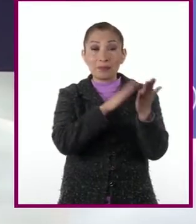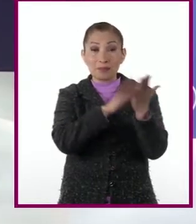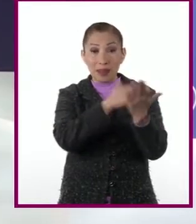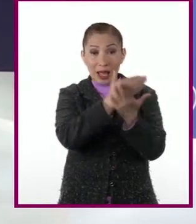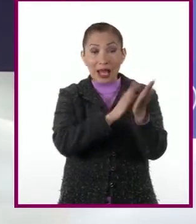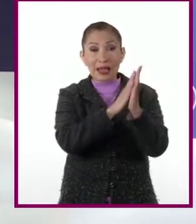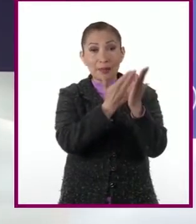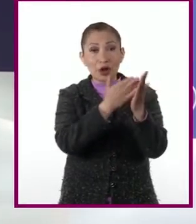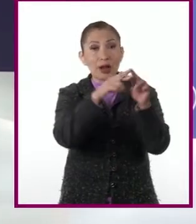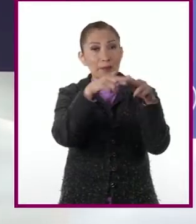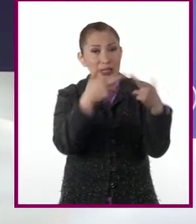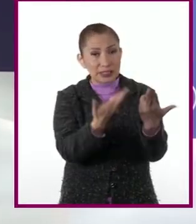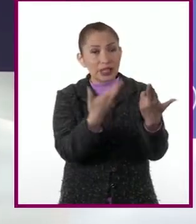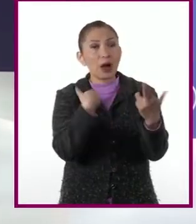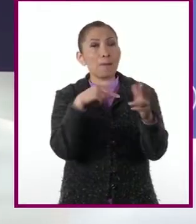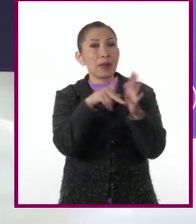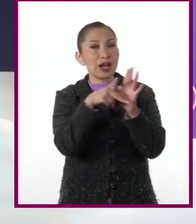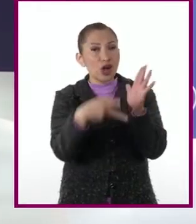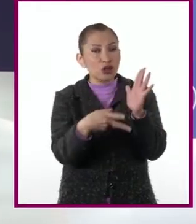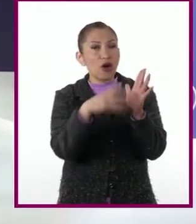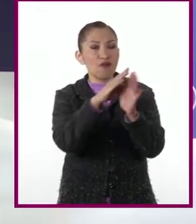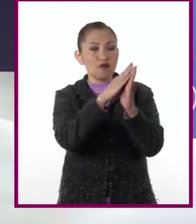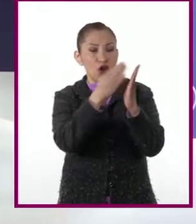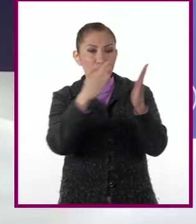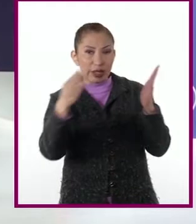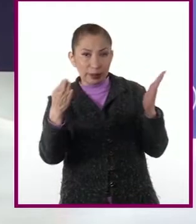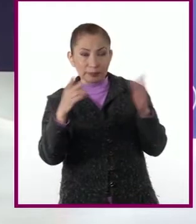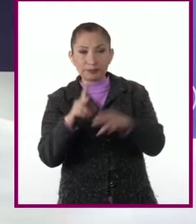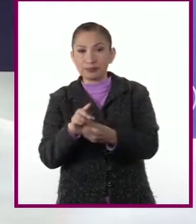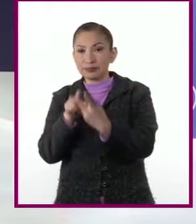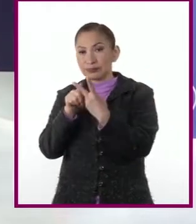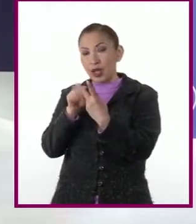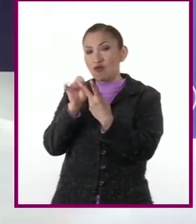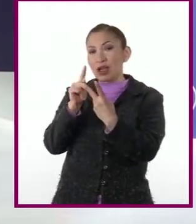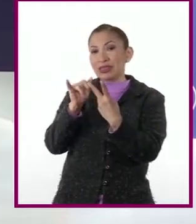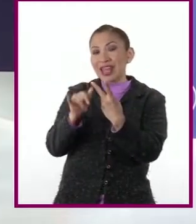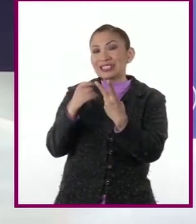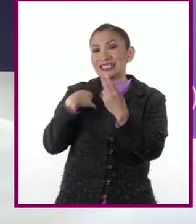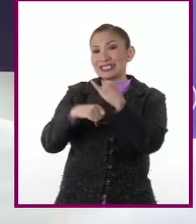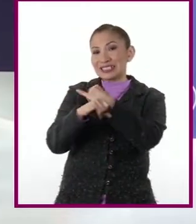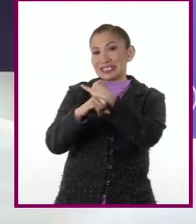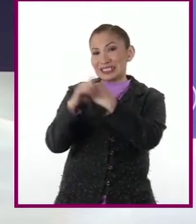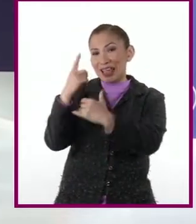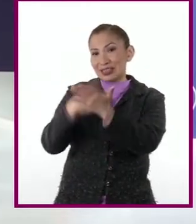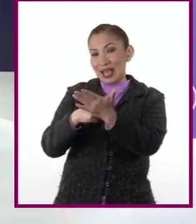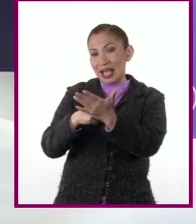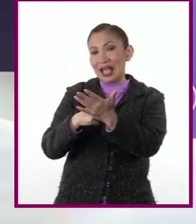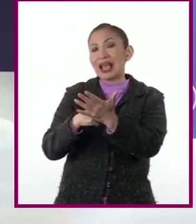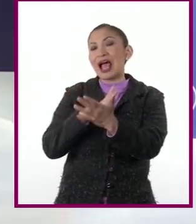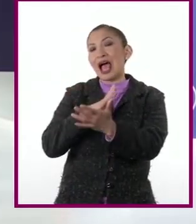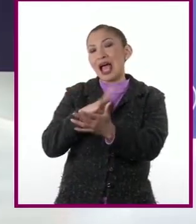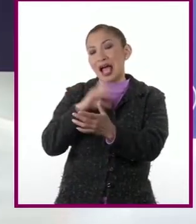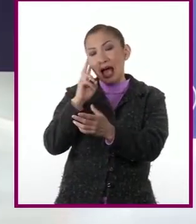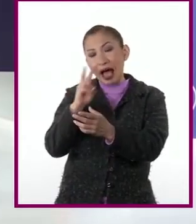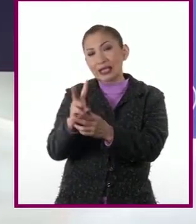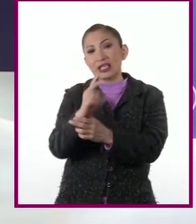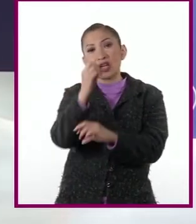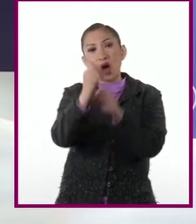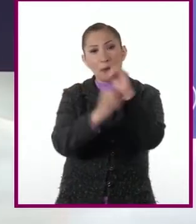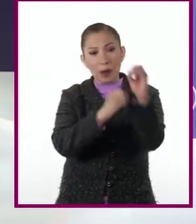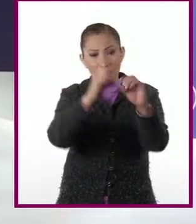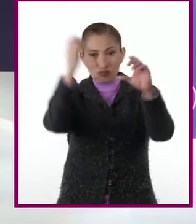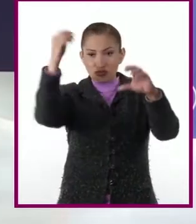como libros, revistas, periódicos, folletos. Dos, fuentes electrónicas como páginas de internet y obras